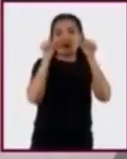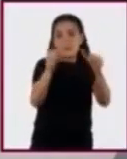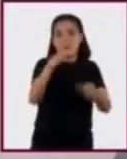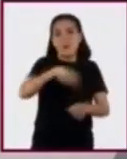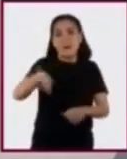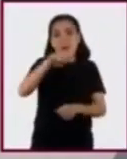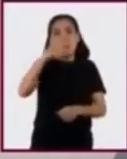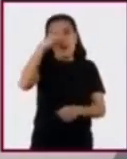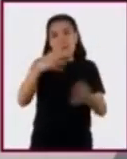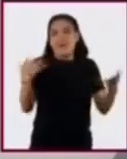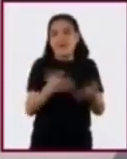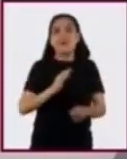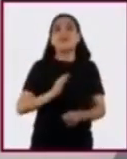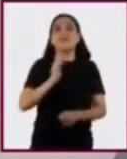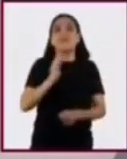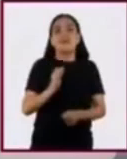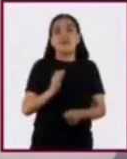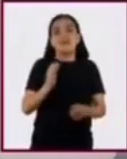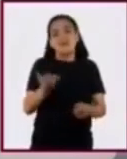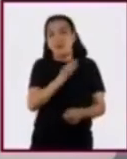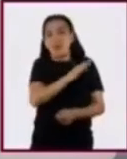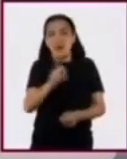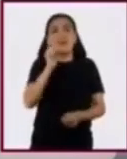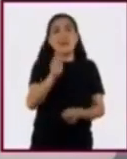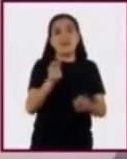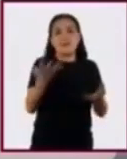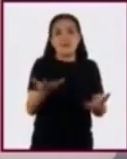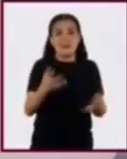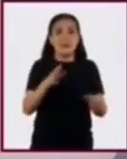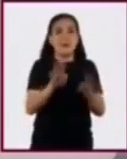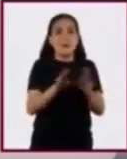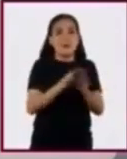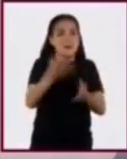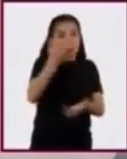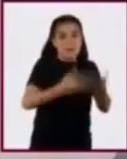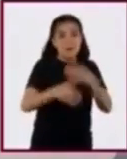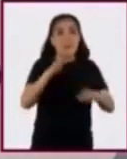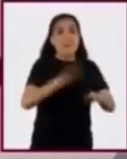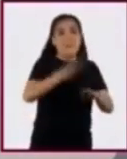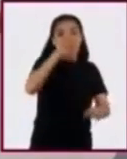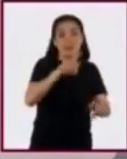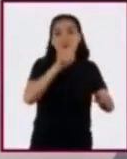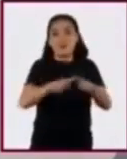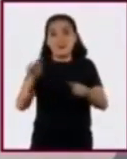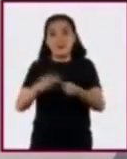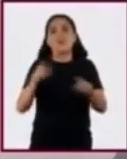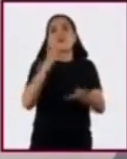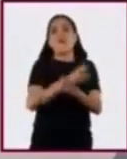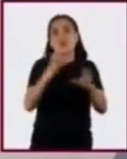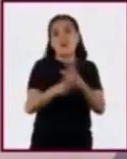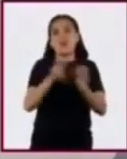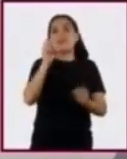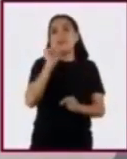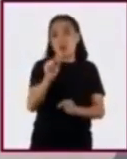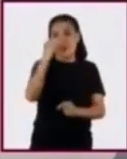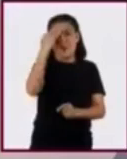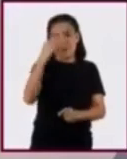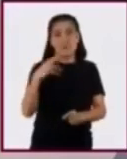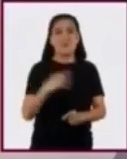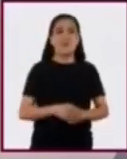permite elaborar productos en series en cantidades mayores en poco tiempo,